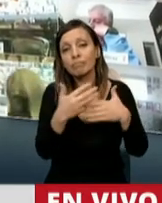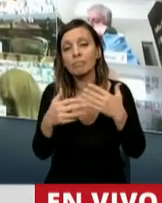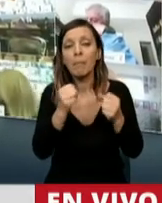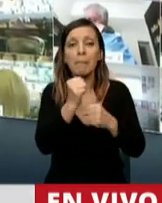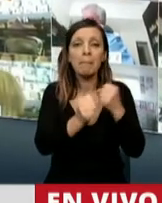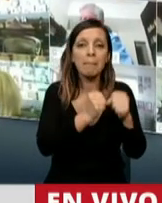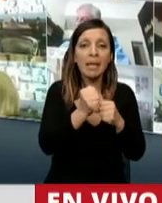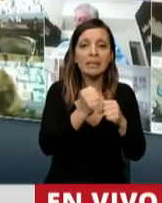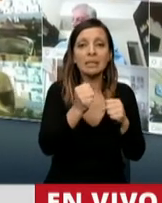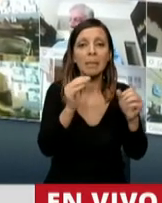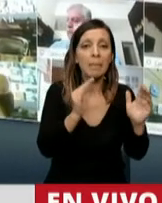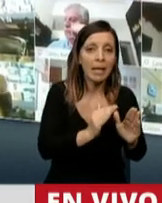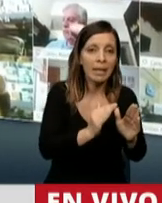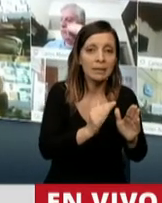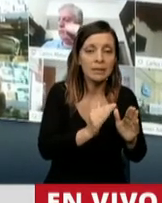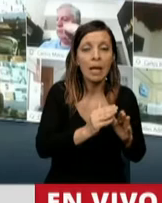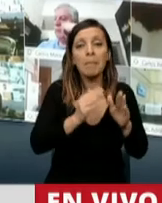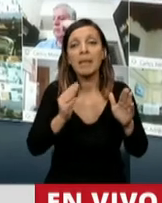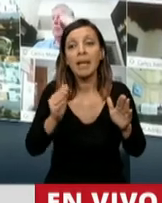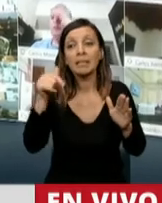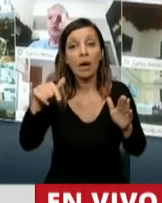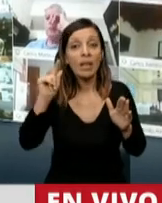medianas y ya también las grandes empresas